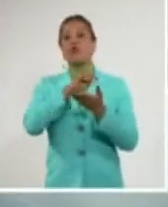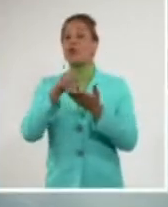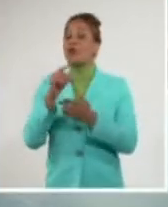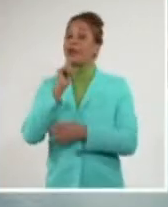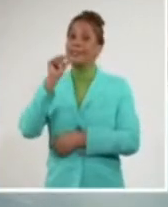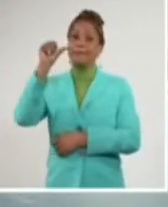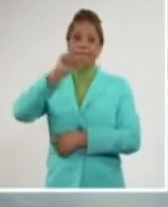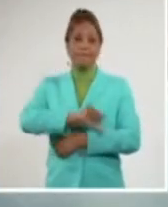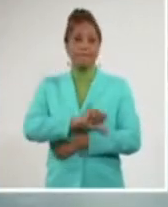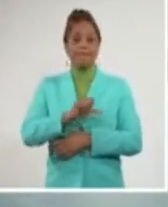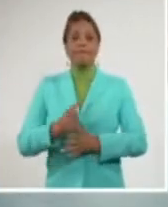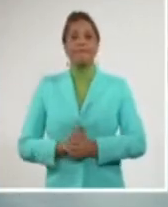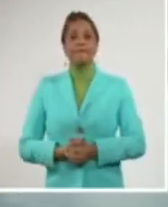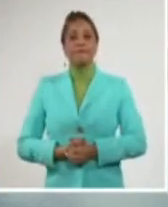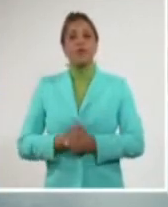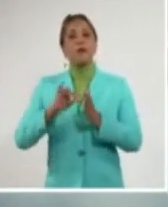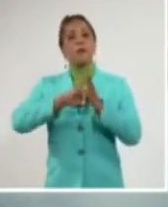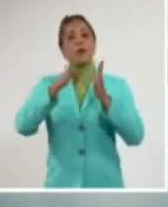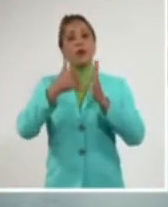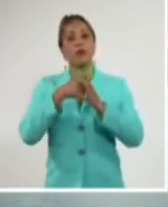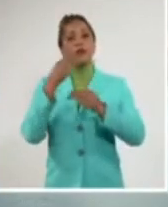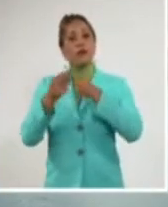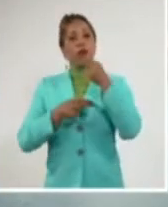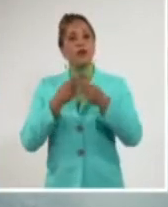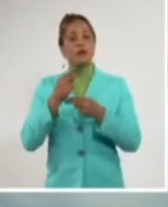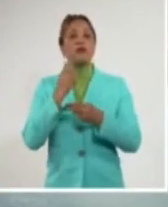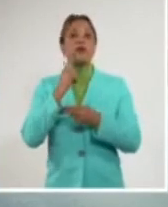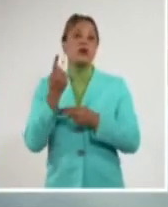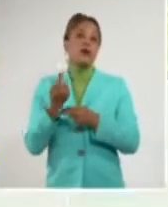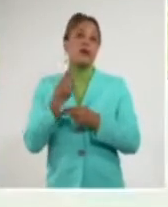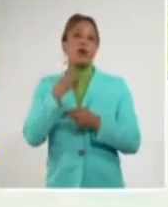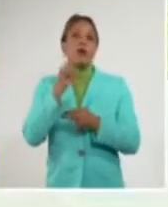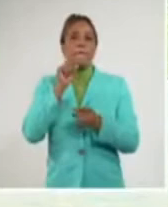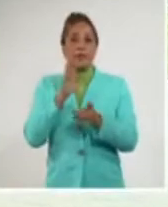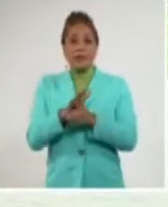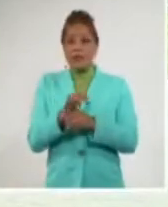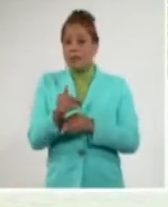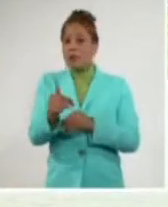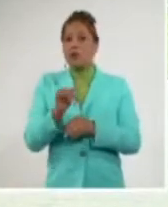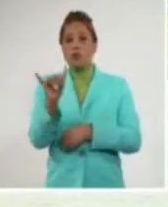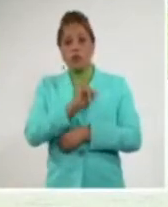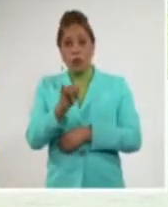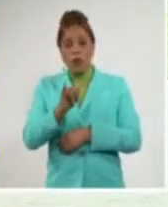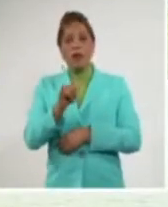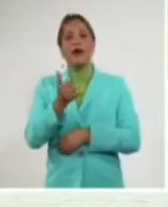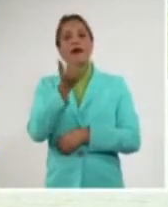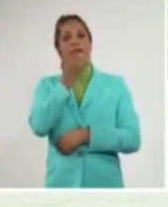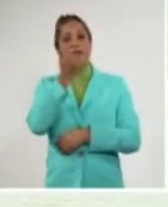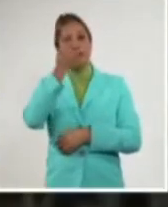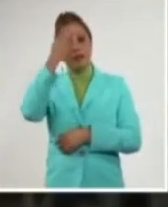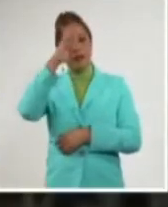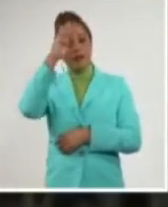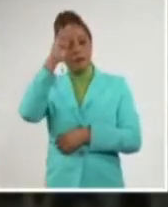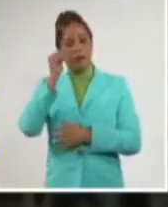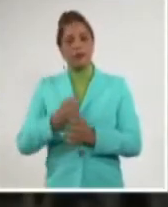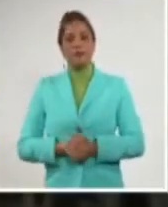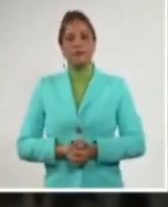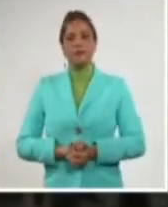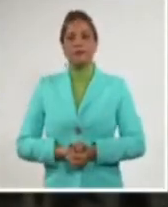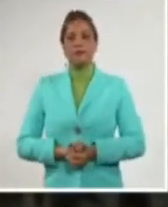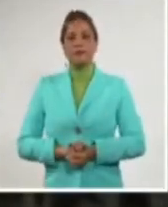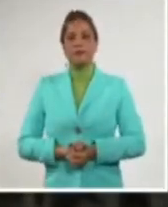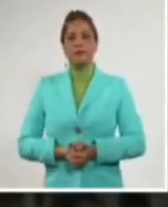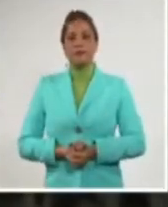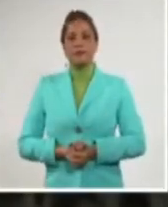Proyectos ejecutados en el último quinquenio y otros, por comenzar, permiten al país enfrentar este déficit hídrico